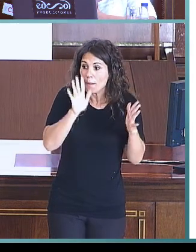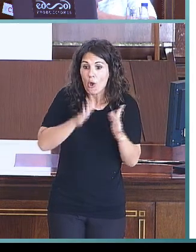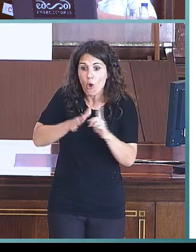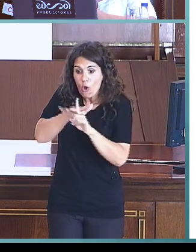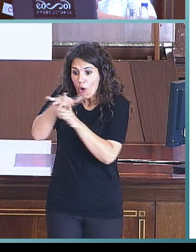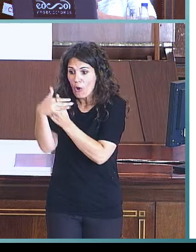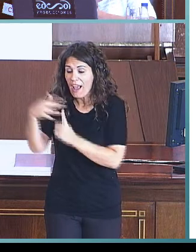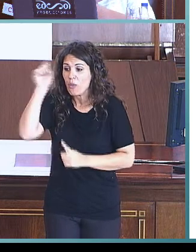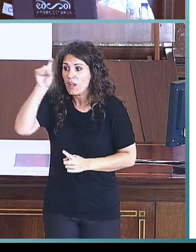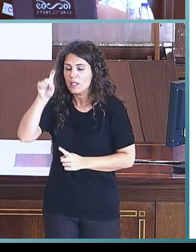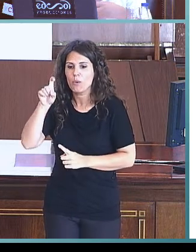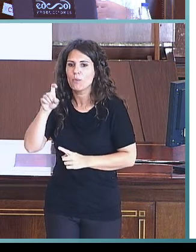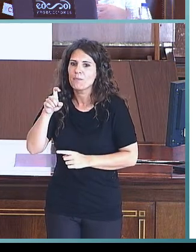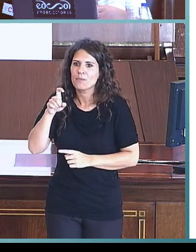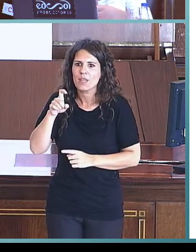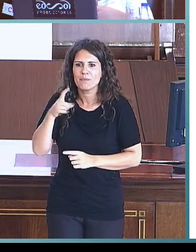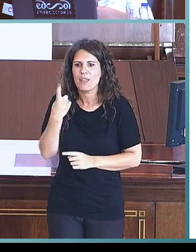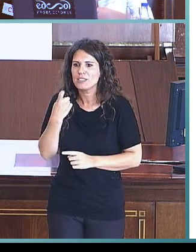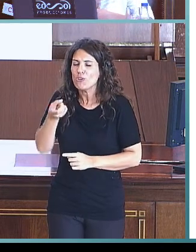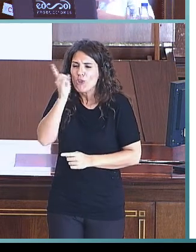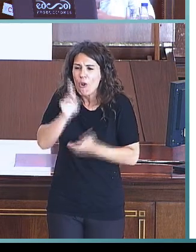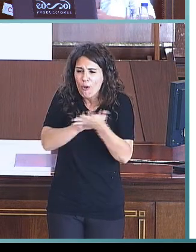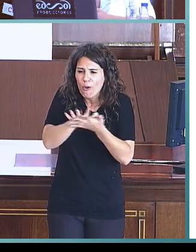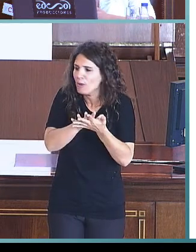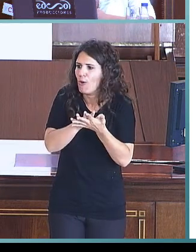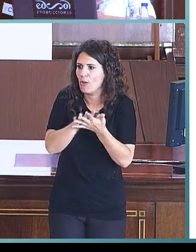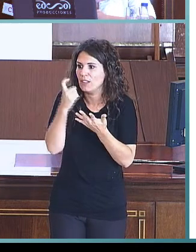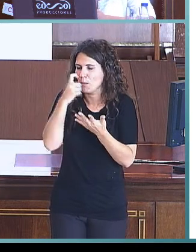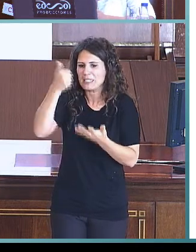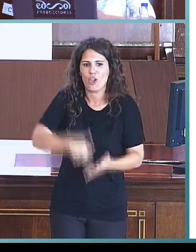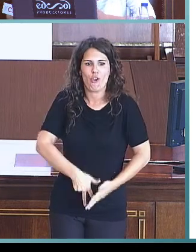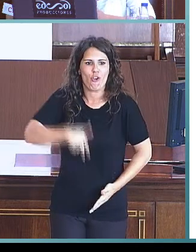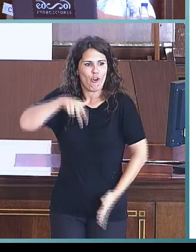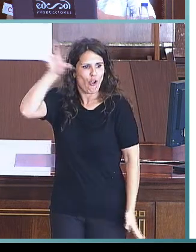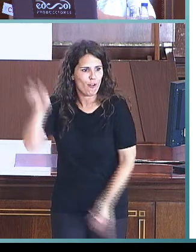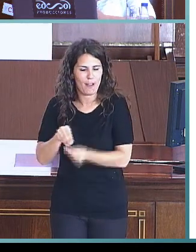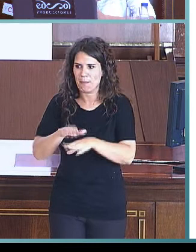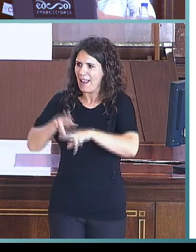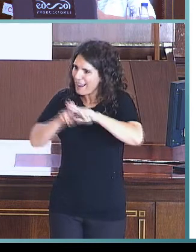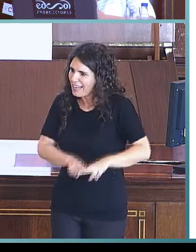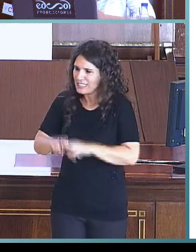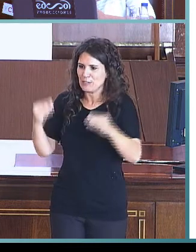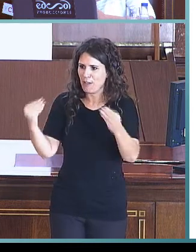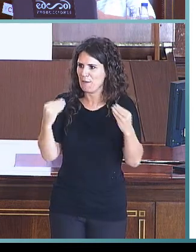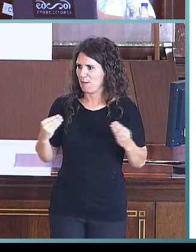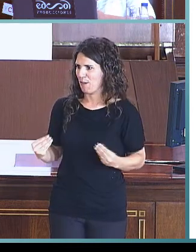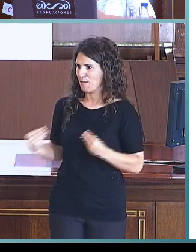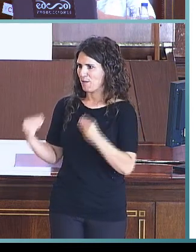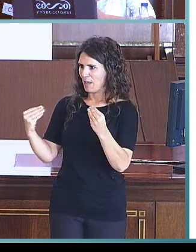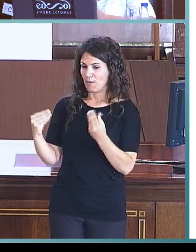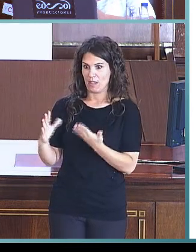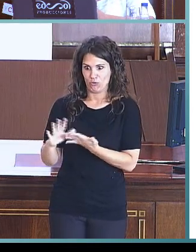necesitamos instrumentos más globales que nos den un barrido, que hagan un barrido a lo largo de todos los componentes